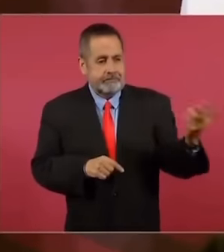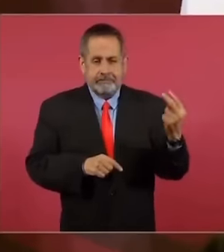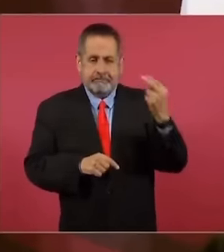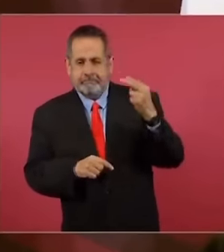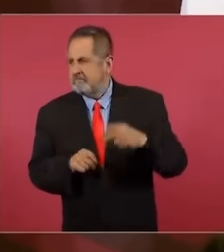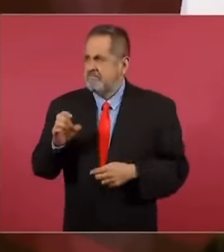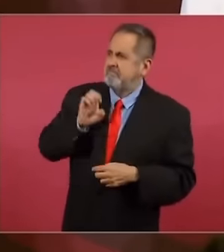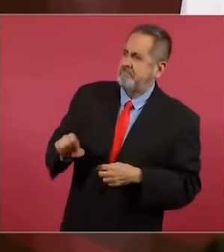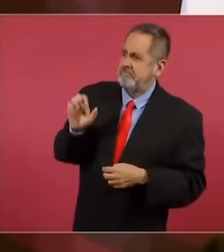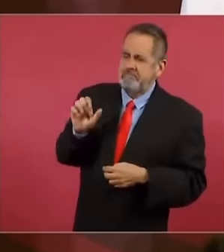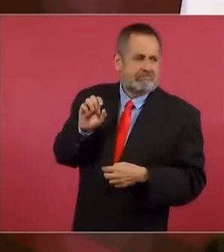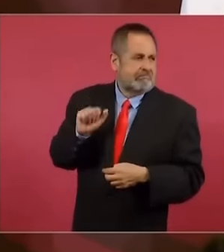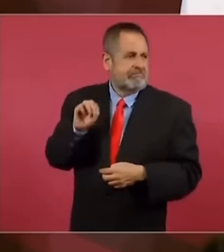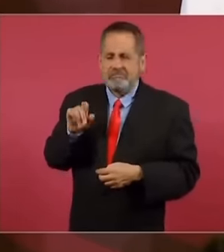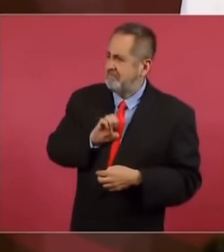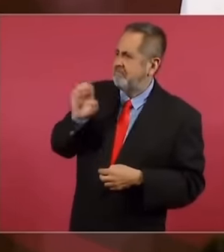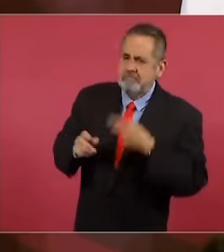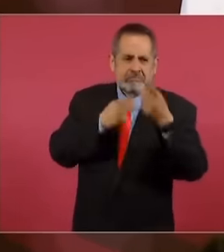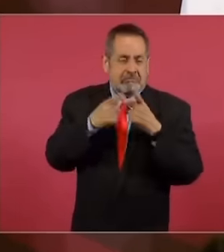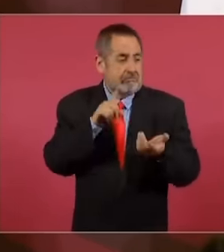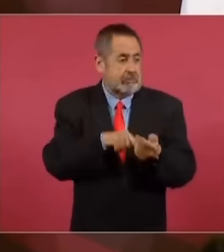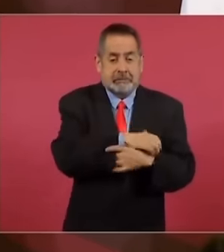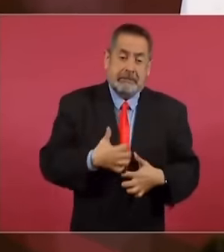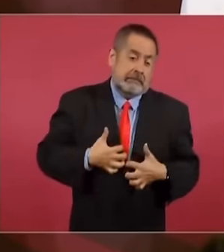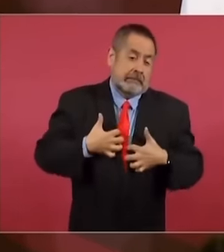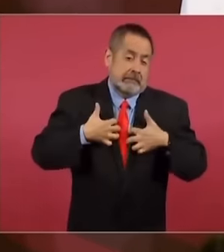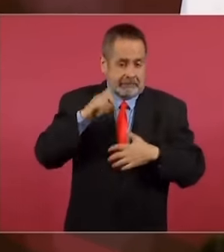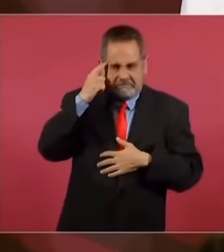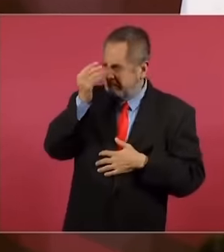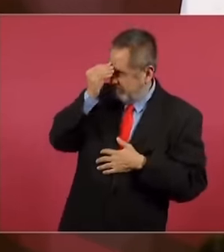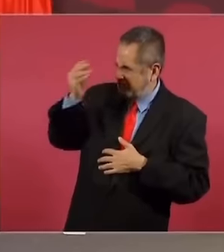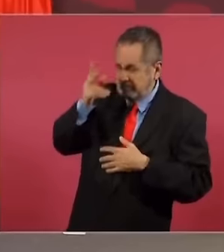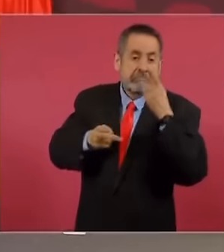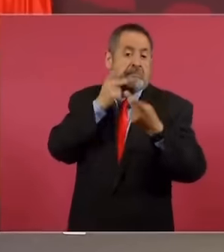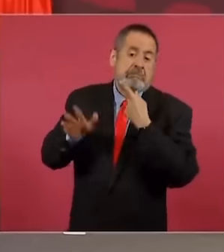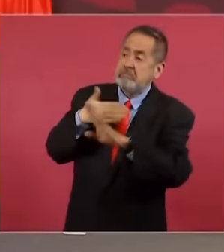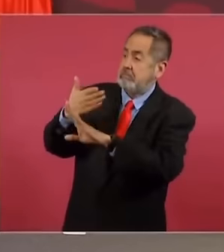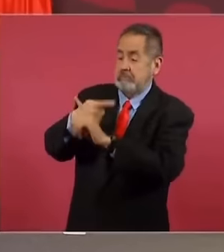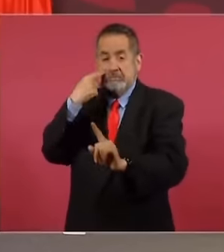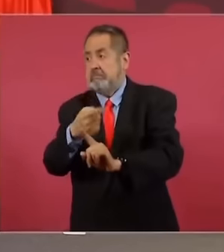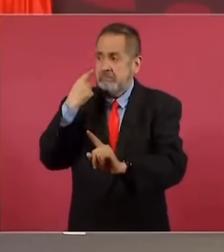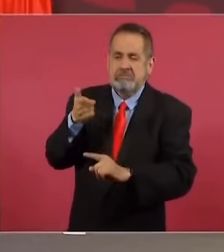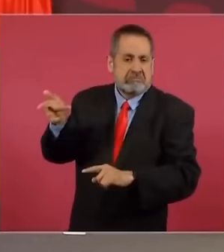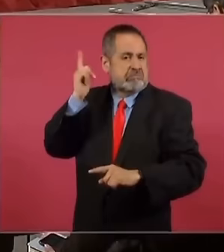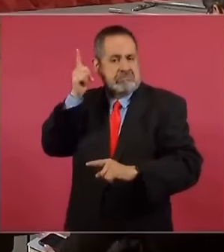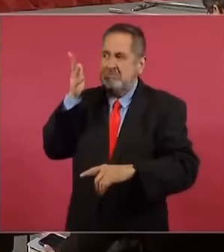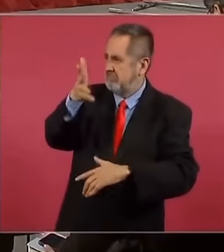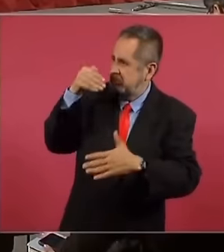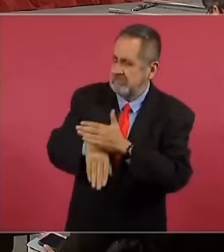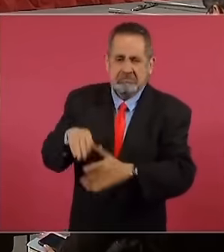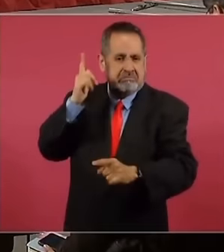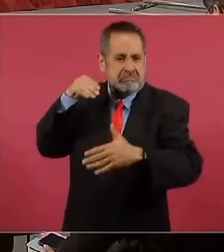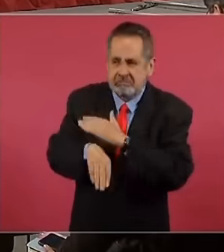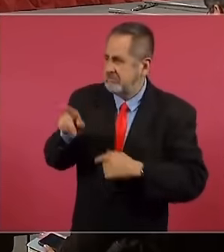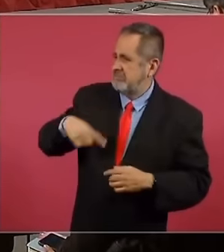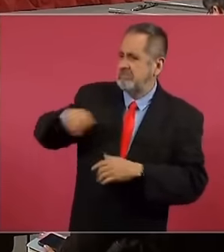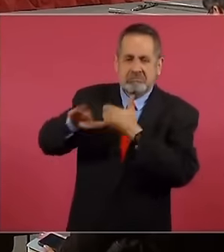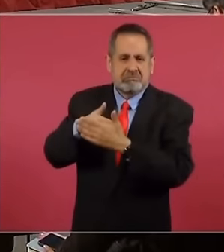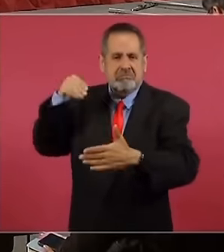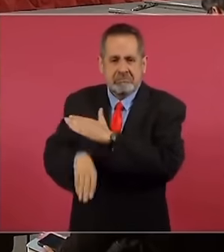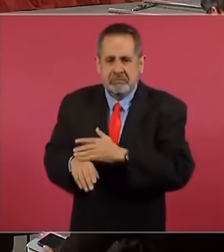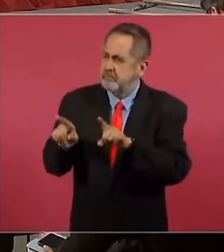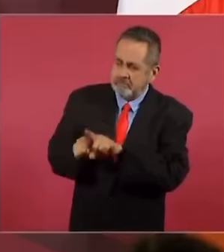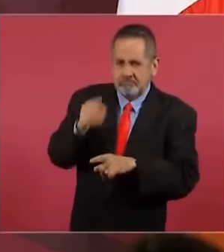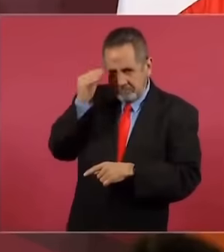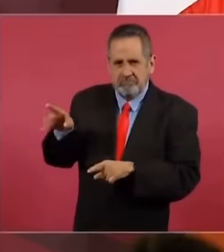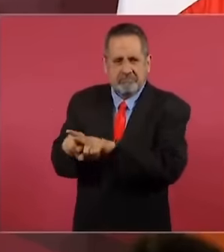buenos ojos, que nos tienen mucho coraje y que quisiera que nos fuera mal, y no solo que nos fuera mal a nosotros, que le vaya